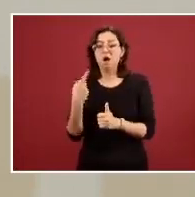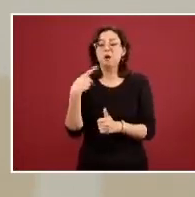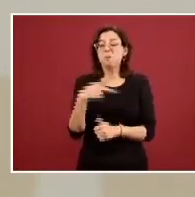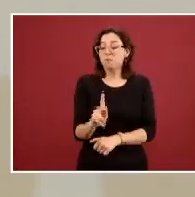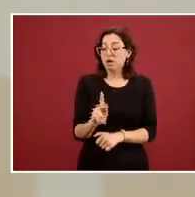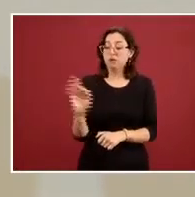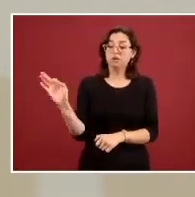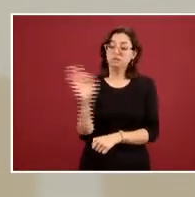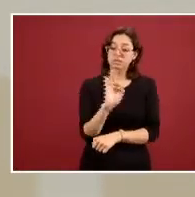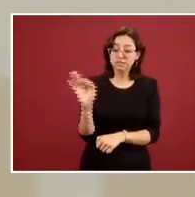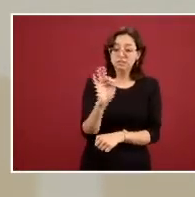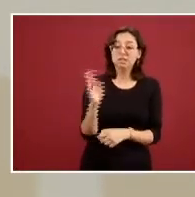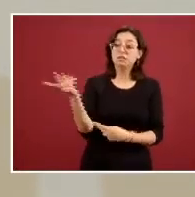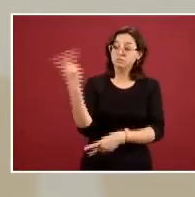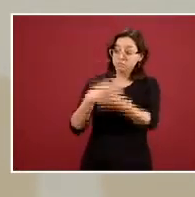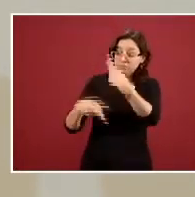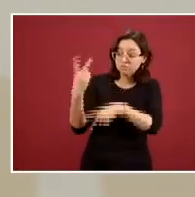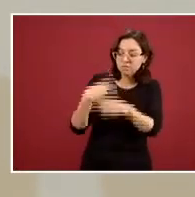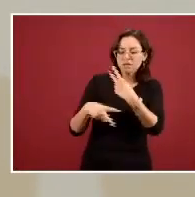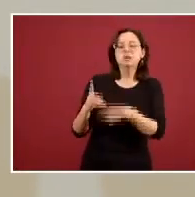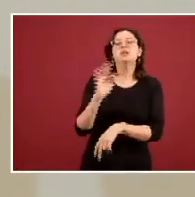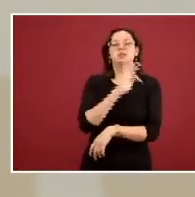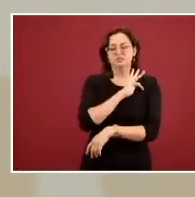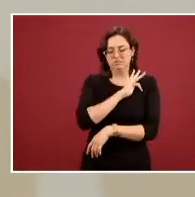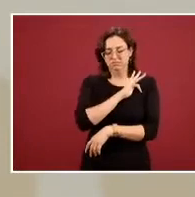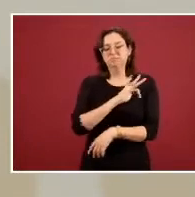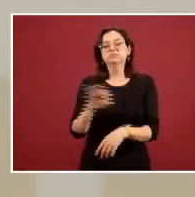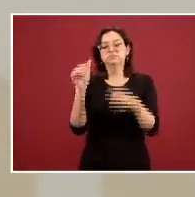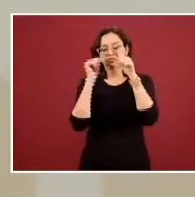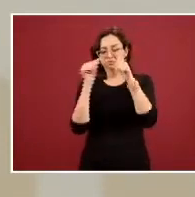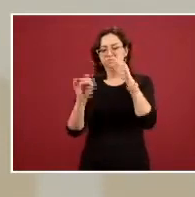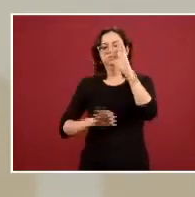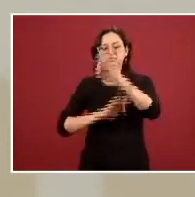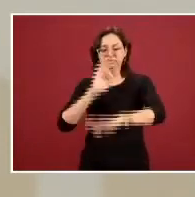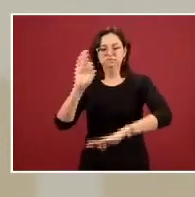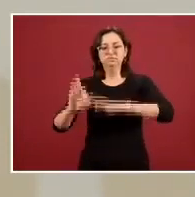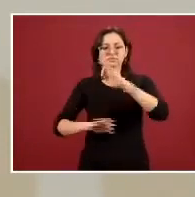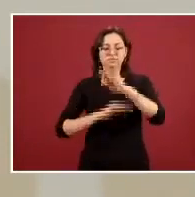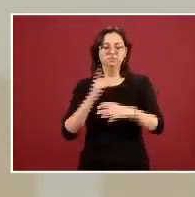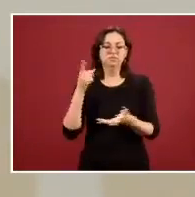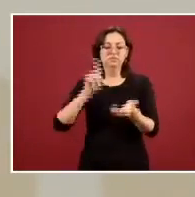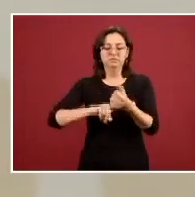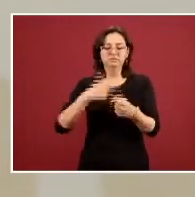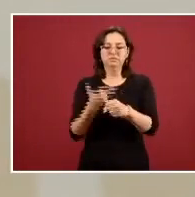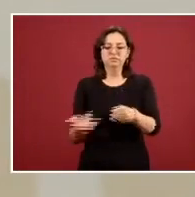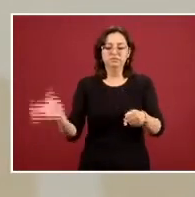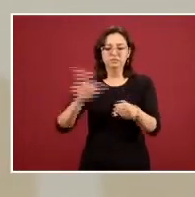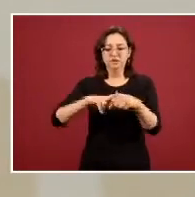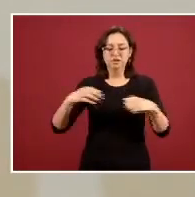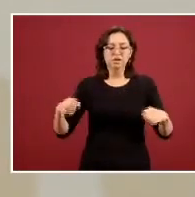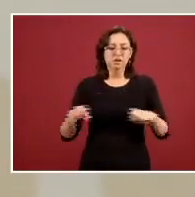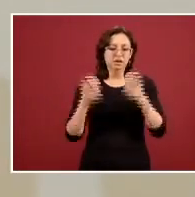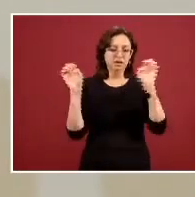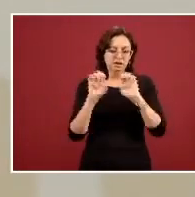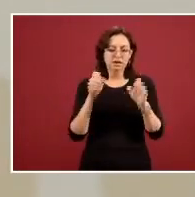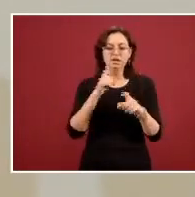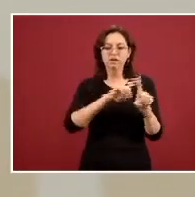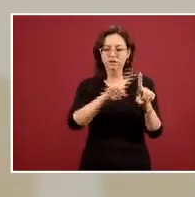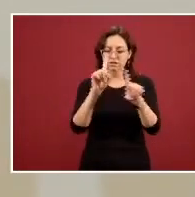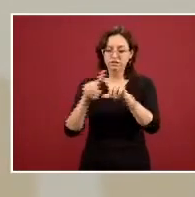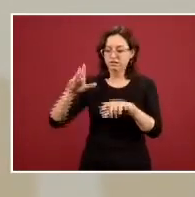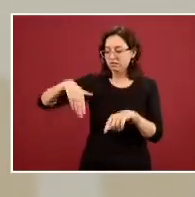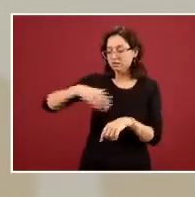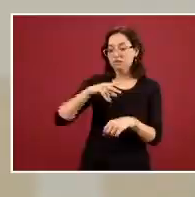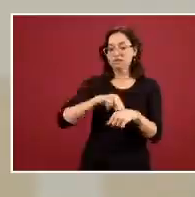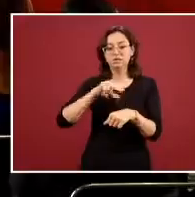listos para recibir si esto fuera necesario en los servicios de urgencia de los hospitales y de los servicios como lo comentó el doctor Jorge